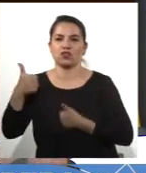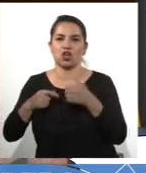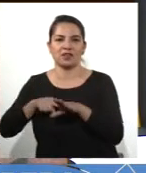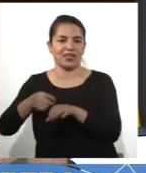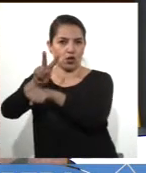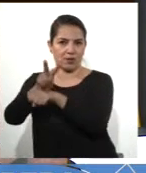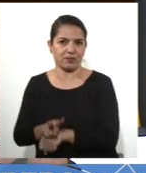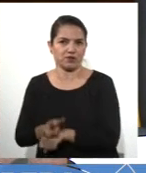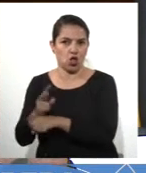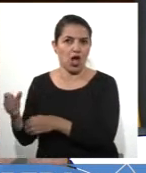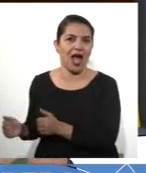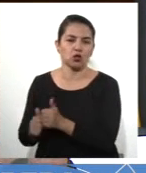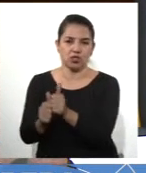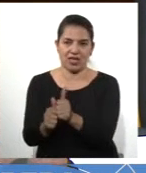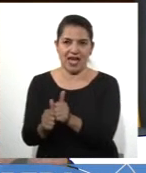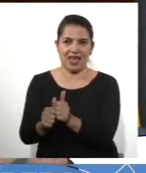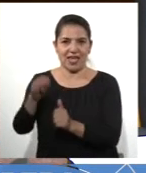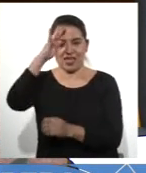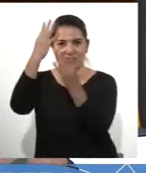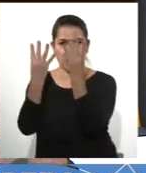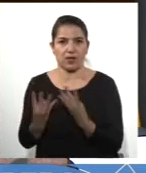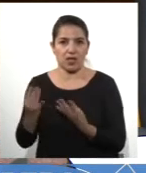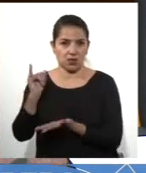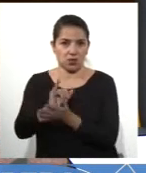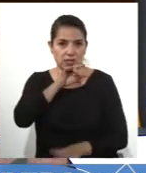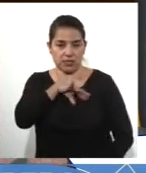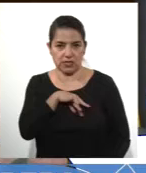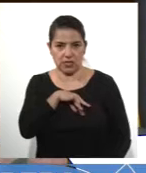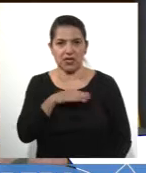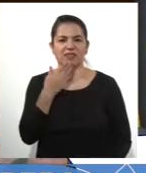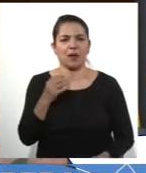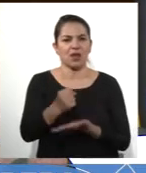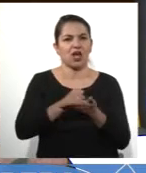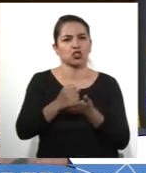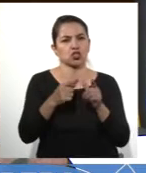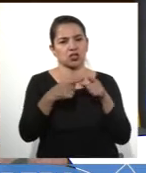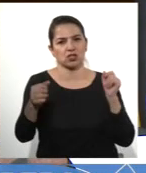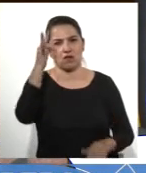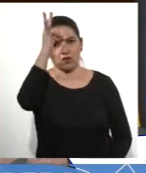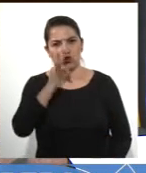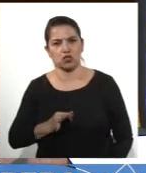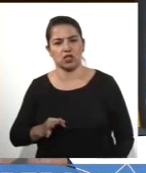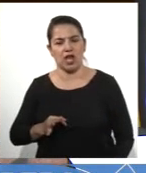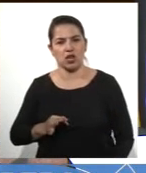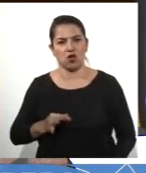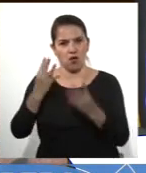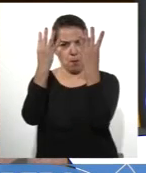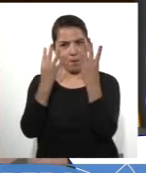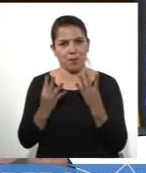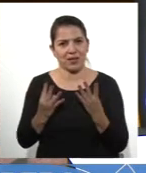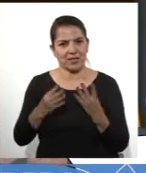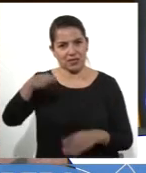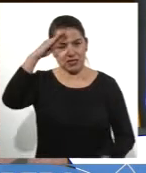Técnicos, Administrativos y Auxiliares de Gendarmería de Chile, también a la Asociación Nacional de Funcionarios Penitenciarios, a